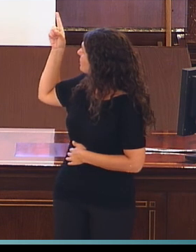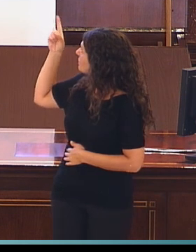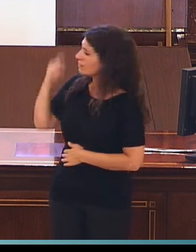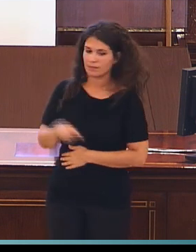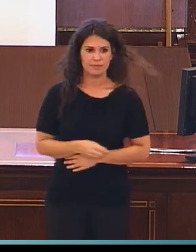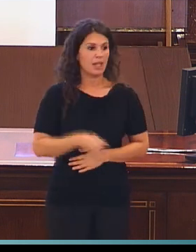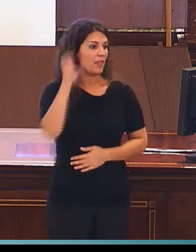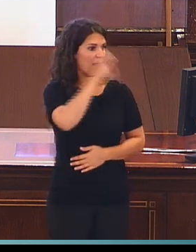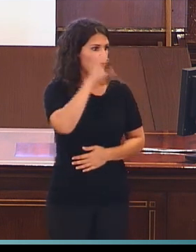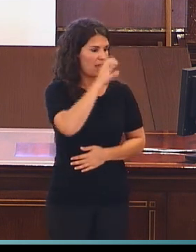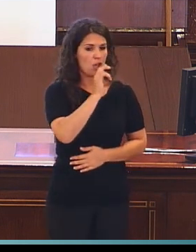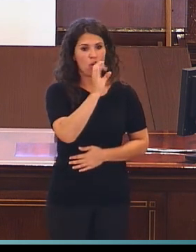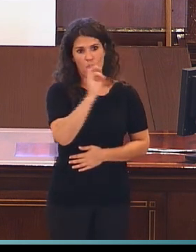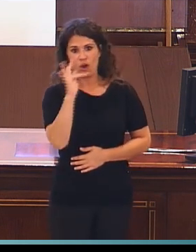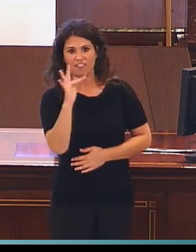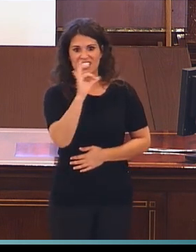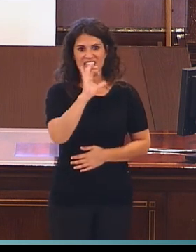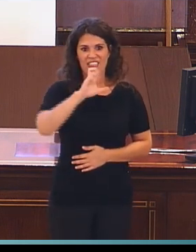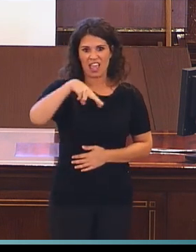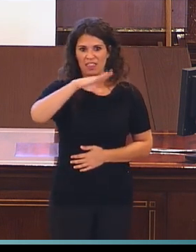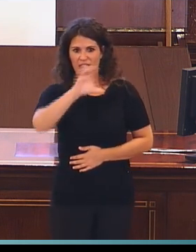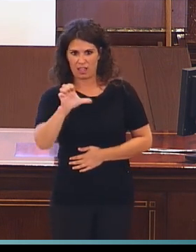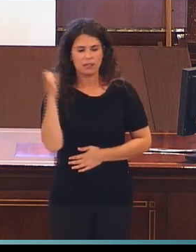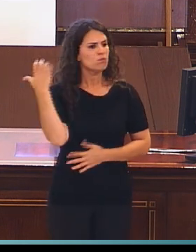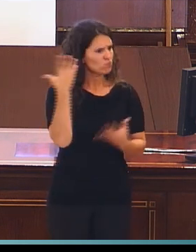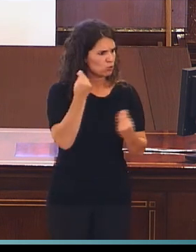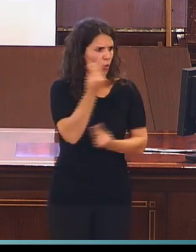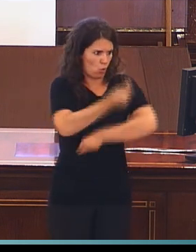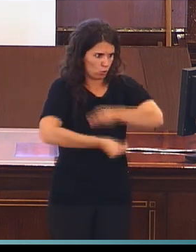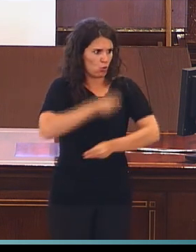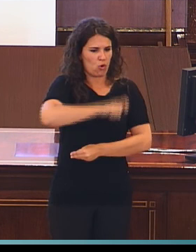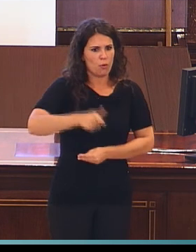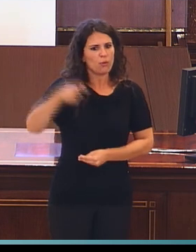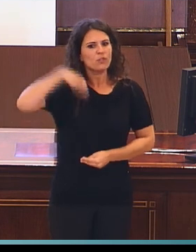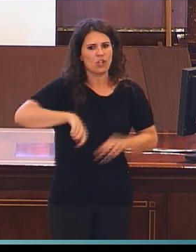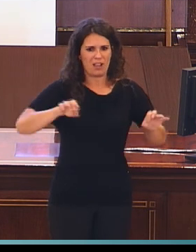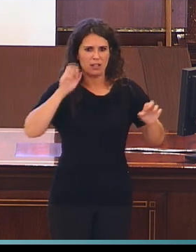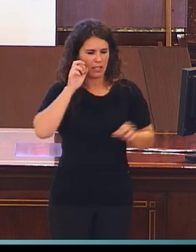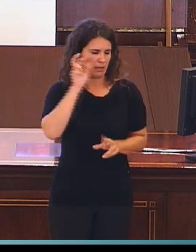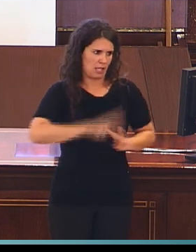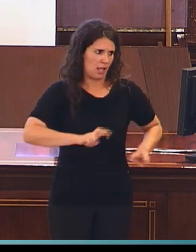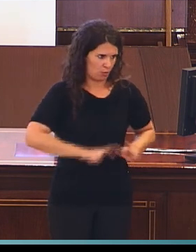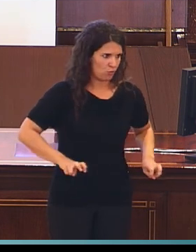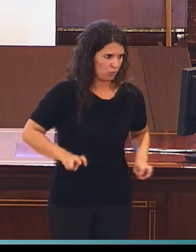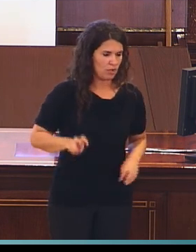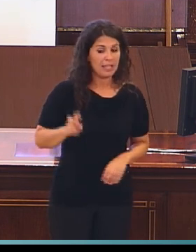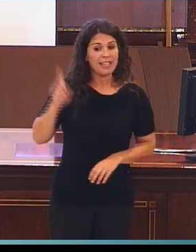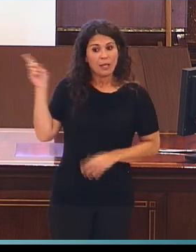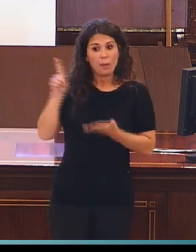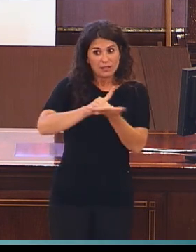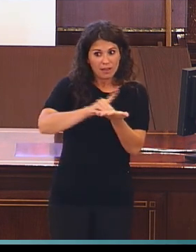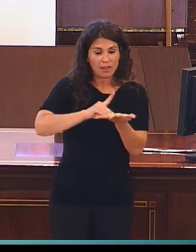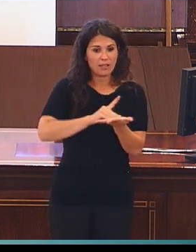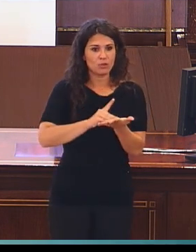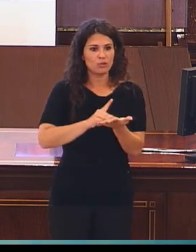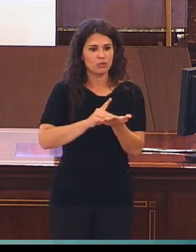por los investigadores. En este caso, es una base de datos en la que se accede a un